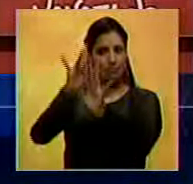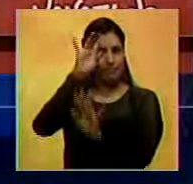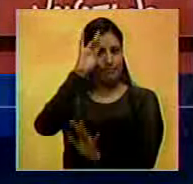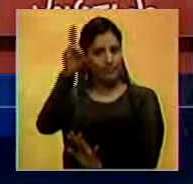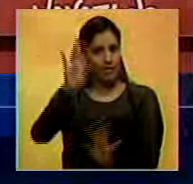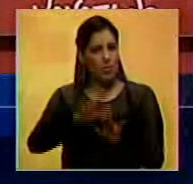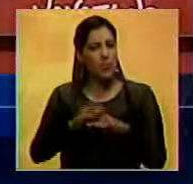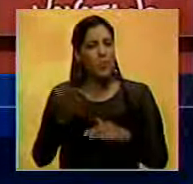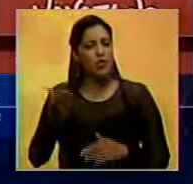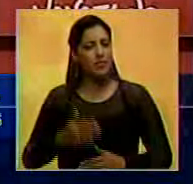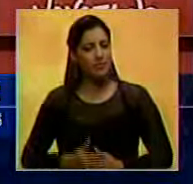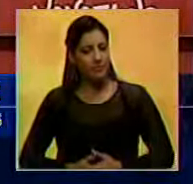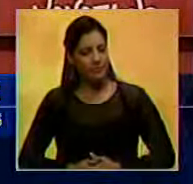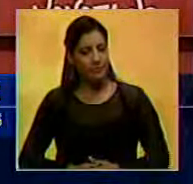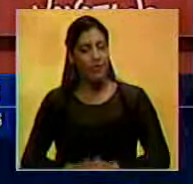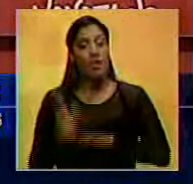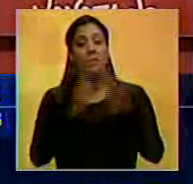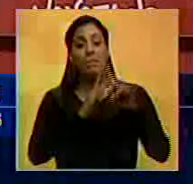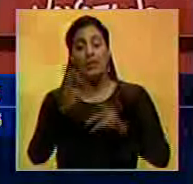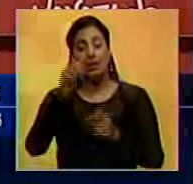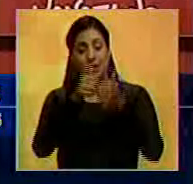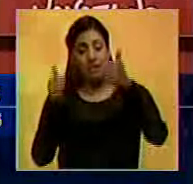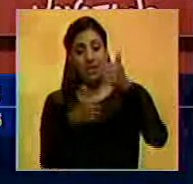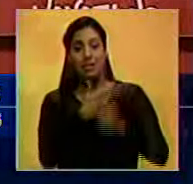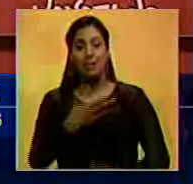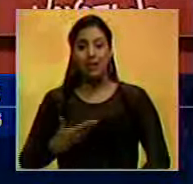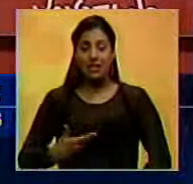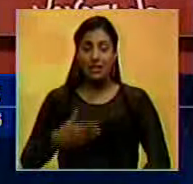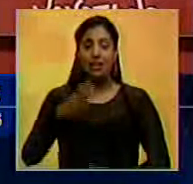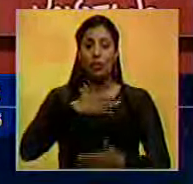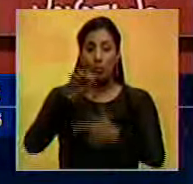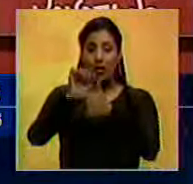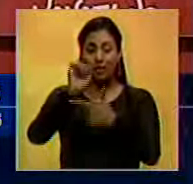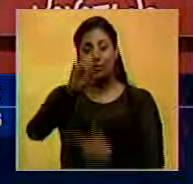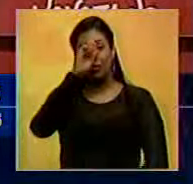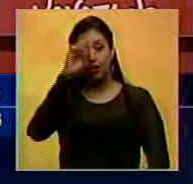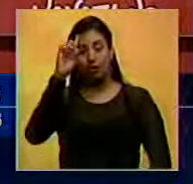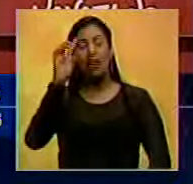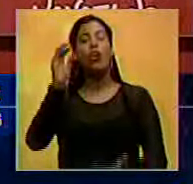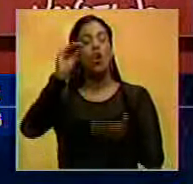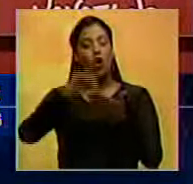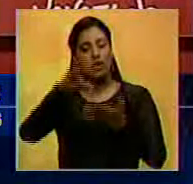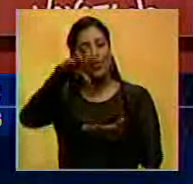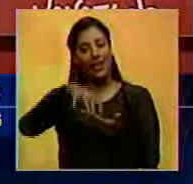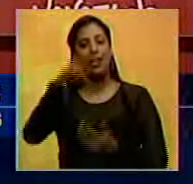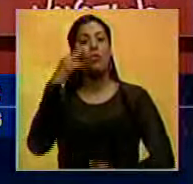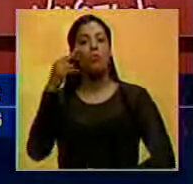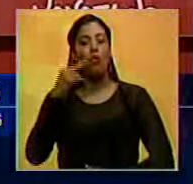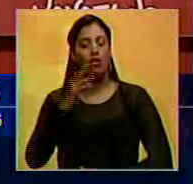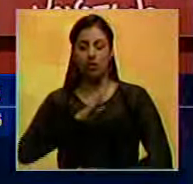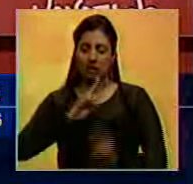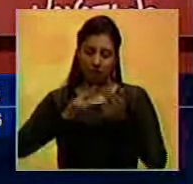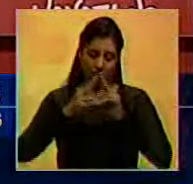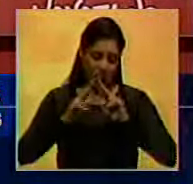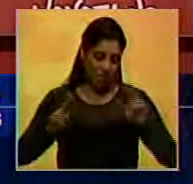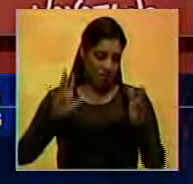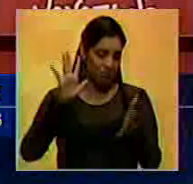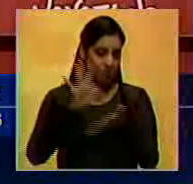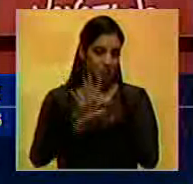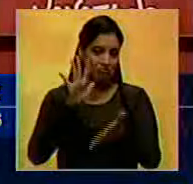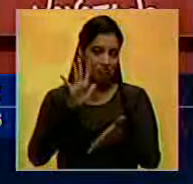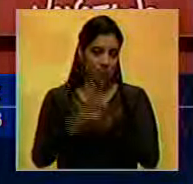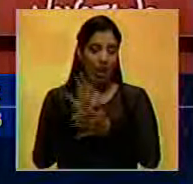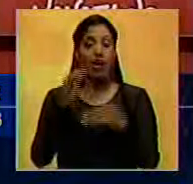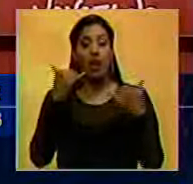rosa. El vicepresidente del Partido Socialista de Unión de Venezuela reiteró que el Estado Bolívar se encuentra en absoluta paz y tranquilidad.